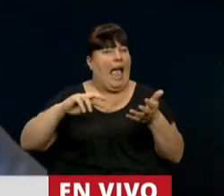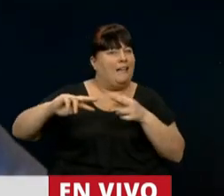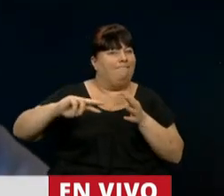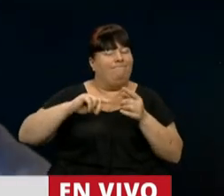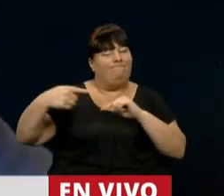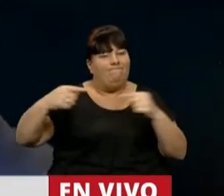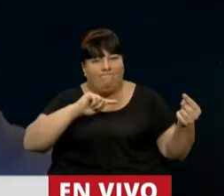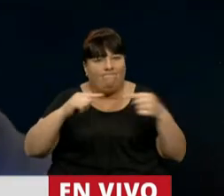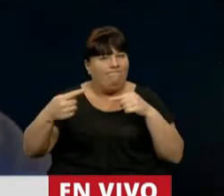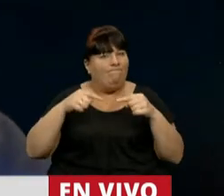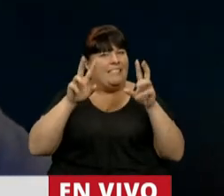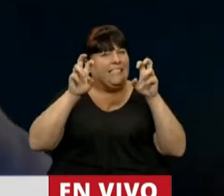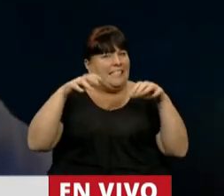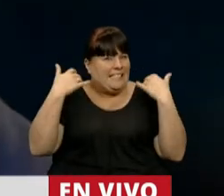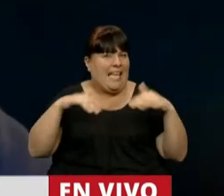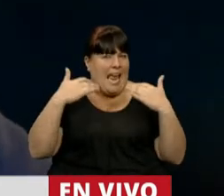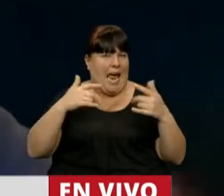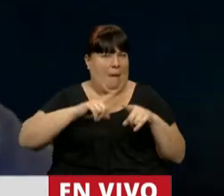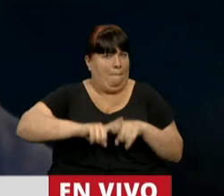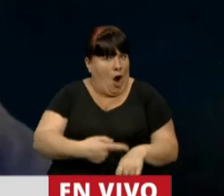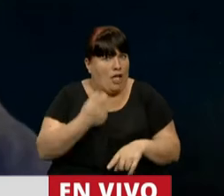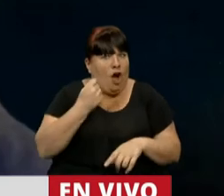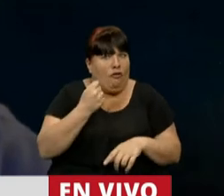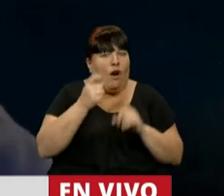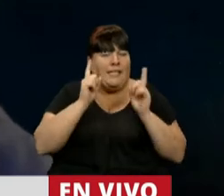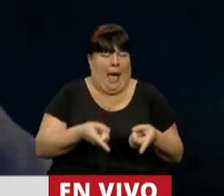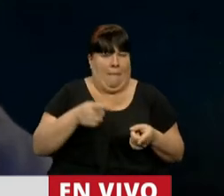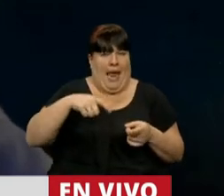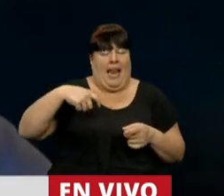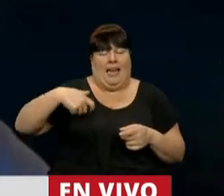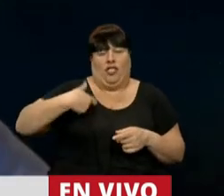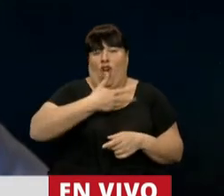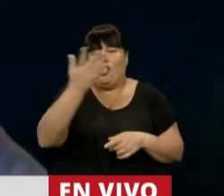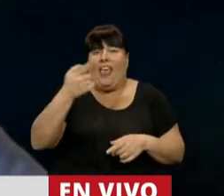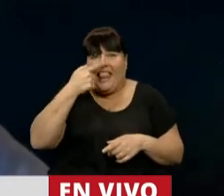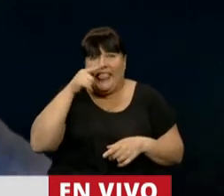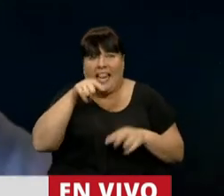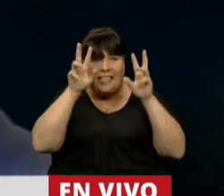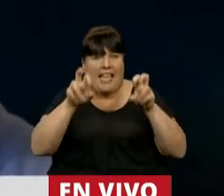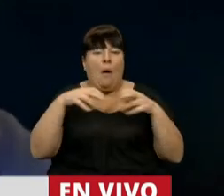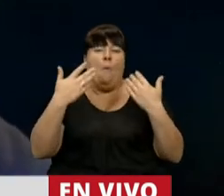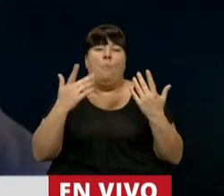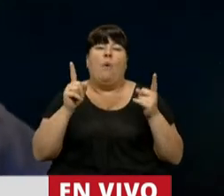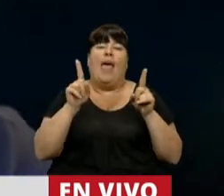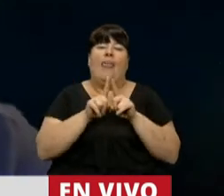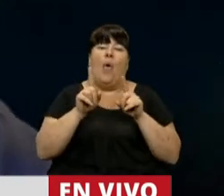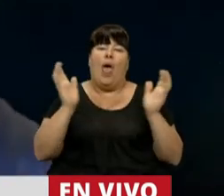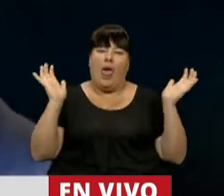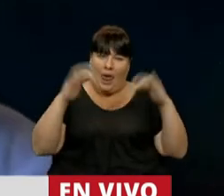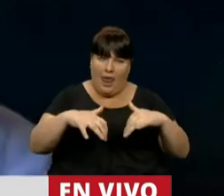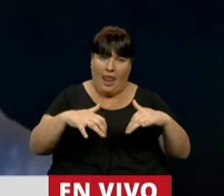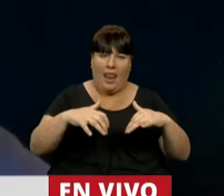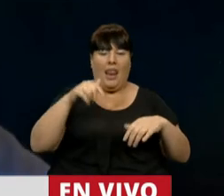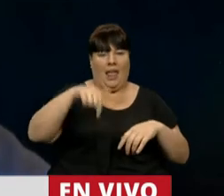de temas de alto contenido político e interés de la sociedad, poder hacerlo de manera presencial.